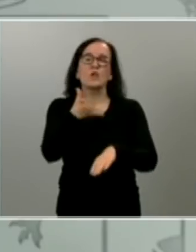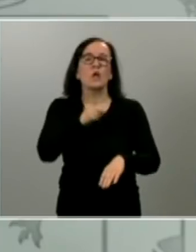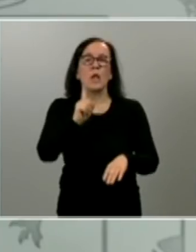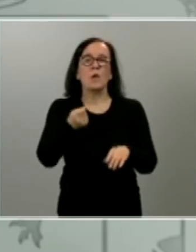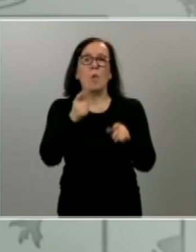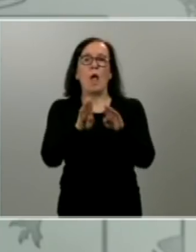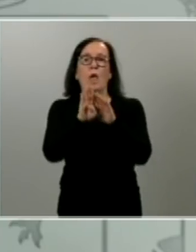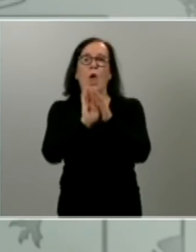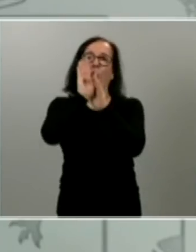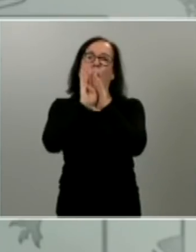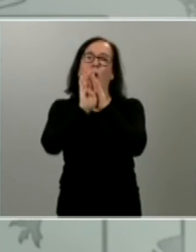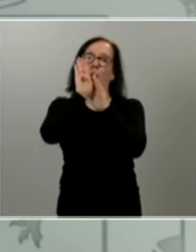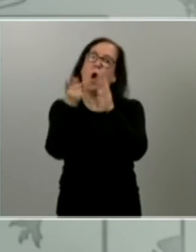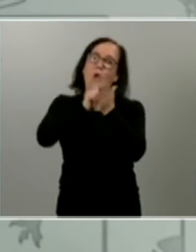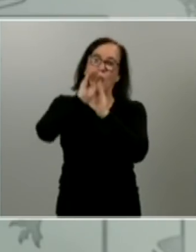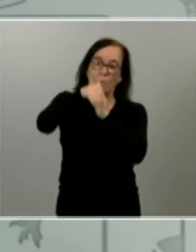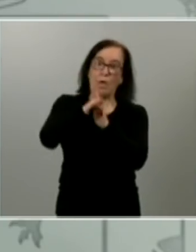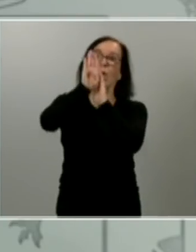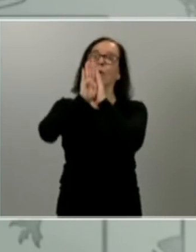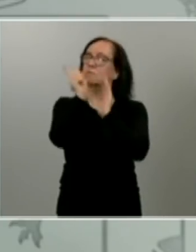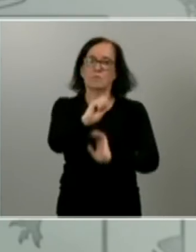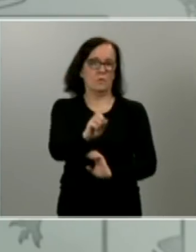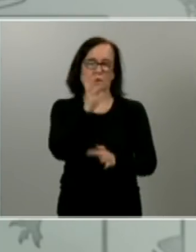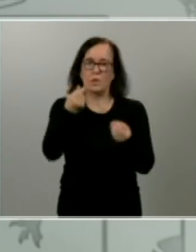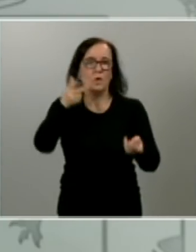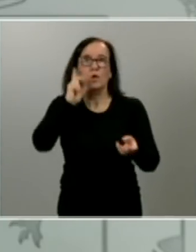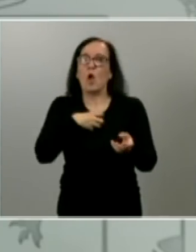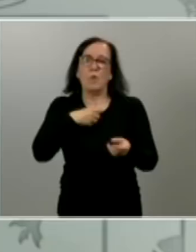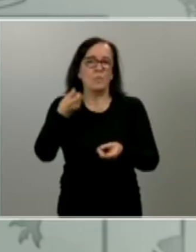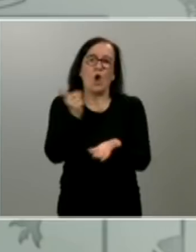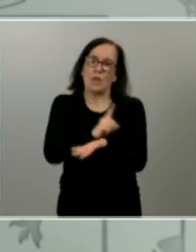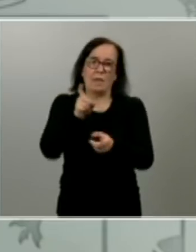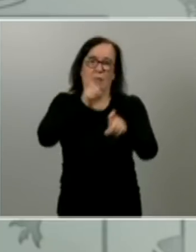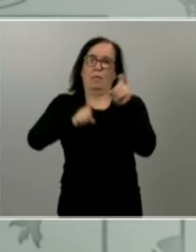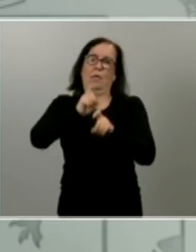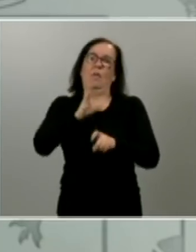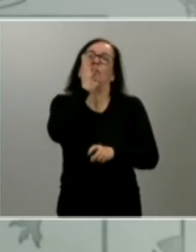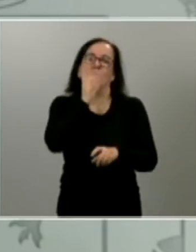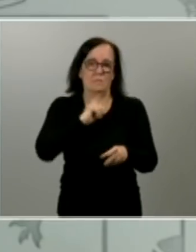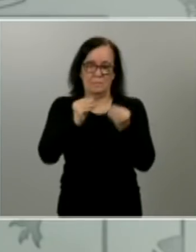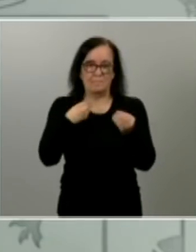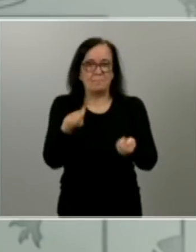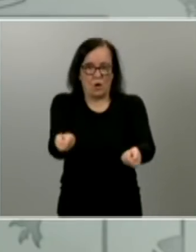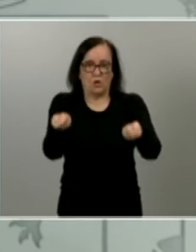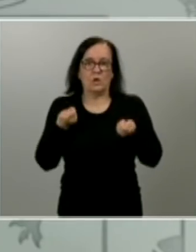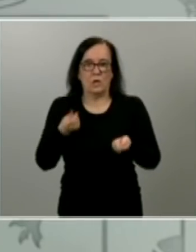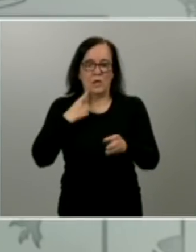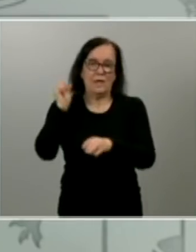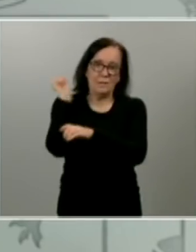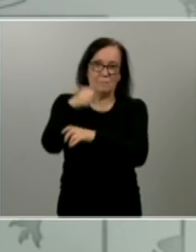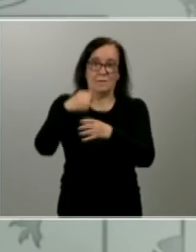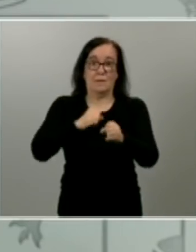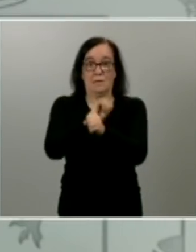atrás porque no nos podemos permitir el lujo de dar ningún paso atrás en el ámbito de la contención y de la derrota total al virus